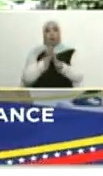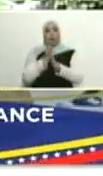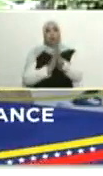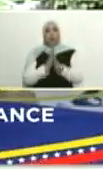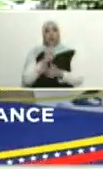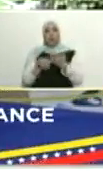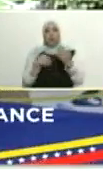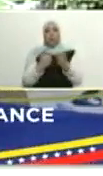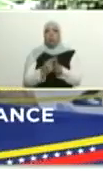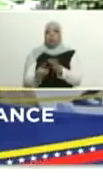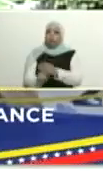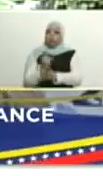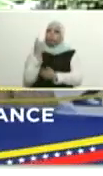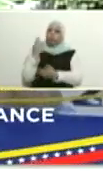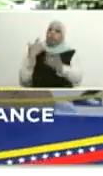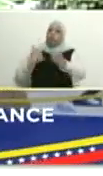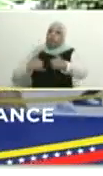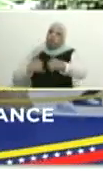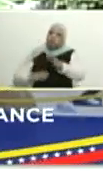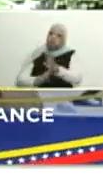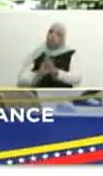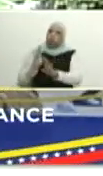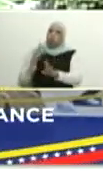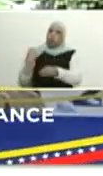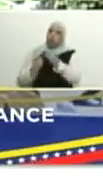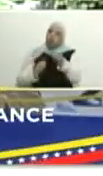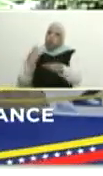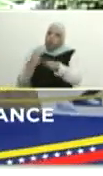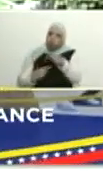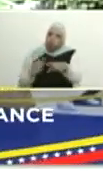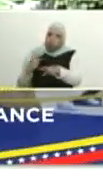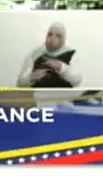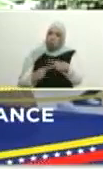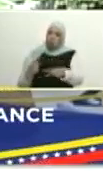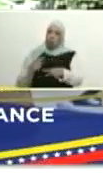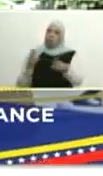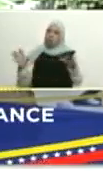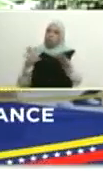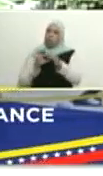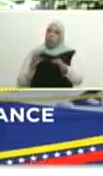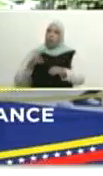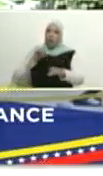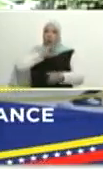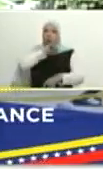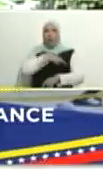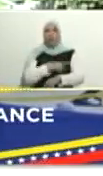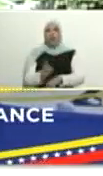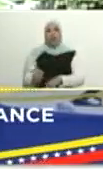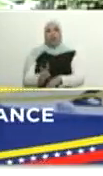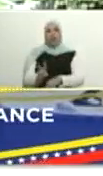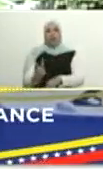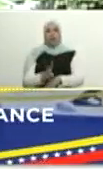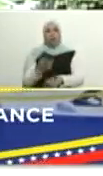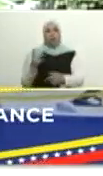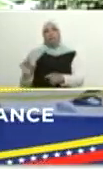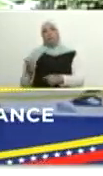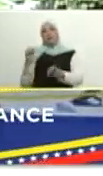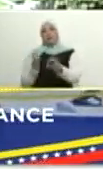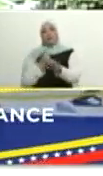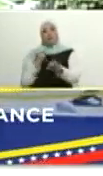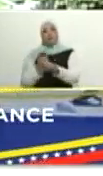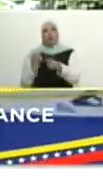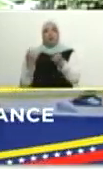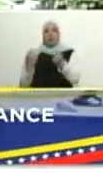caigan en la trampa. Vamos a crecer. Vamos a producir. Y vamos a ir posicionando a Venezuela como una de las principales